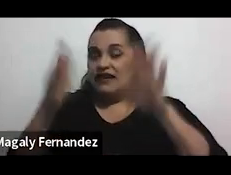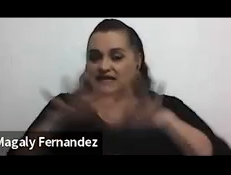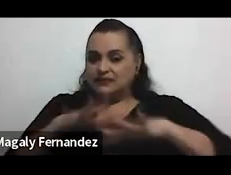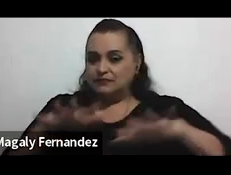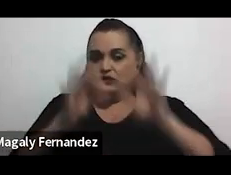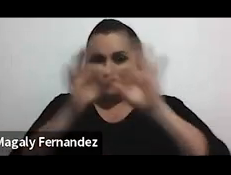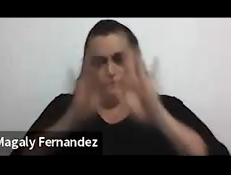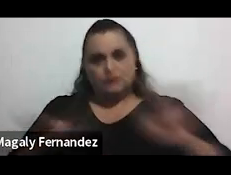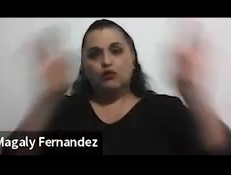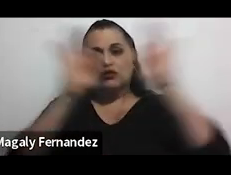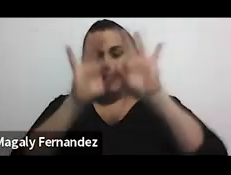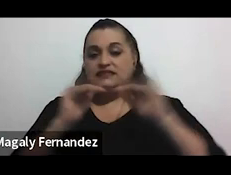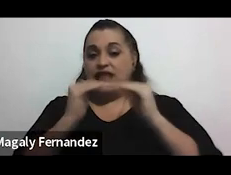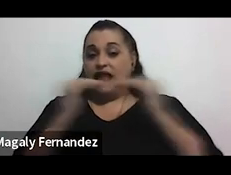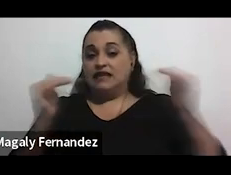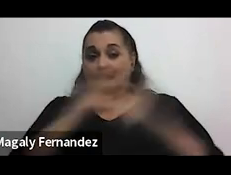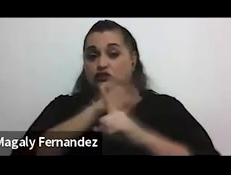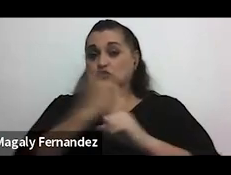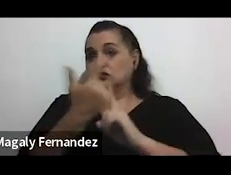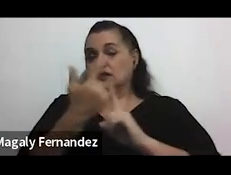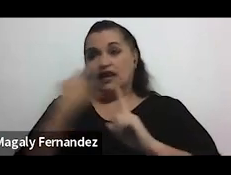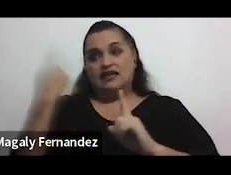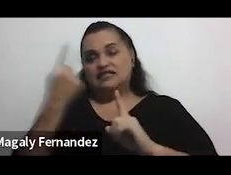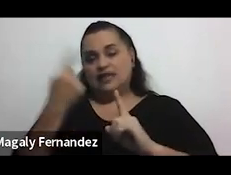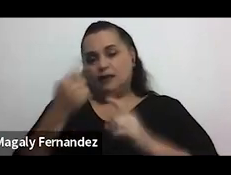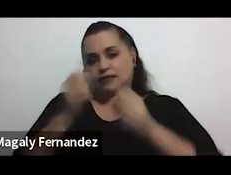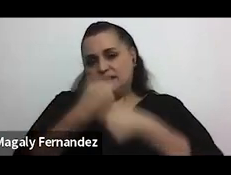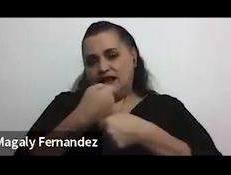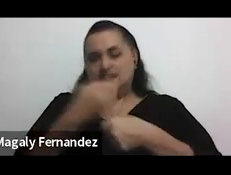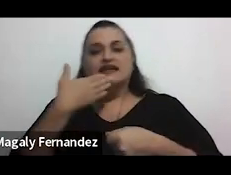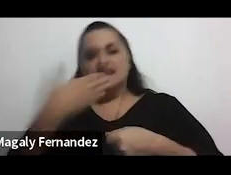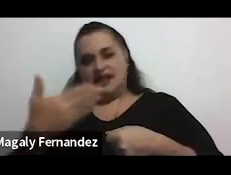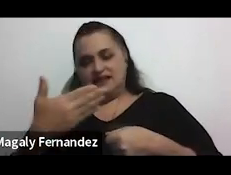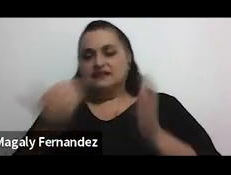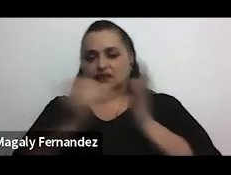que a nivel social no siempre se llevan a cabo gracias gracias